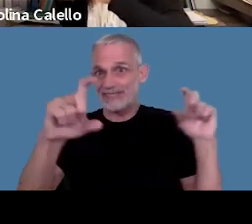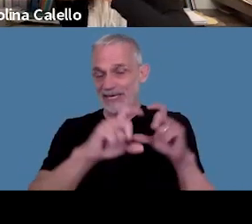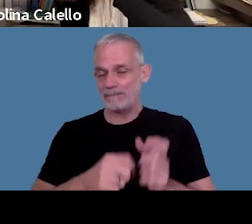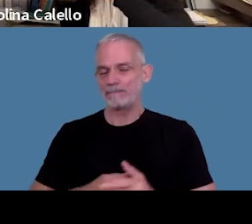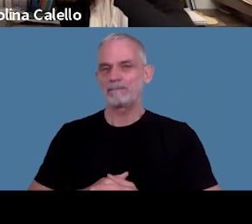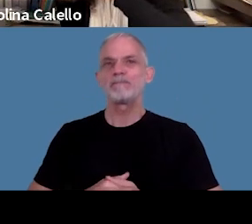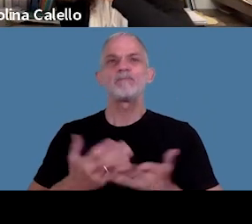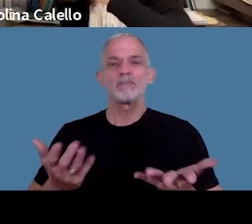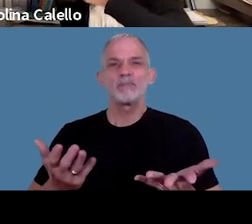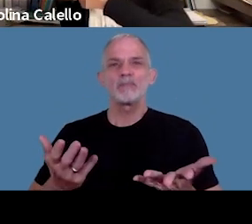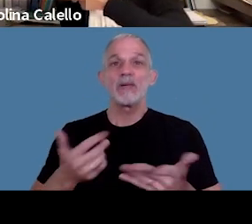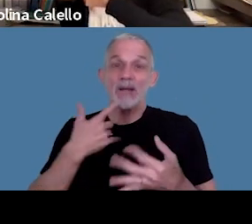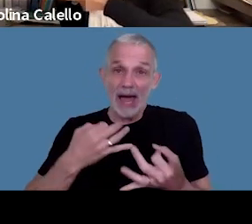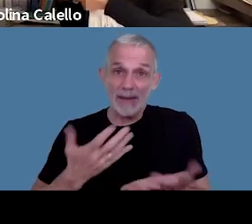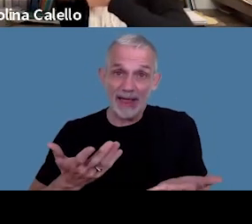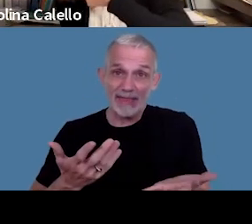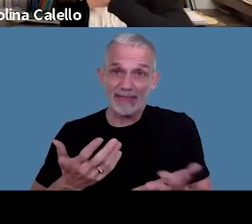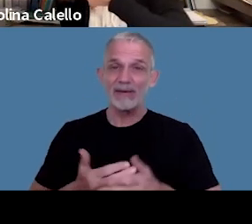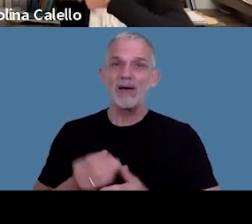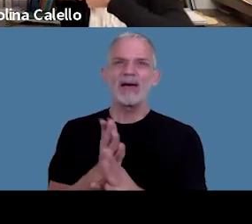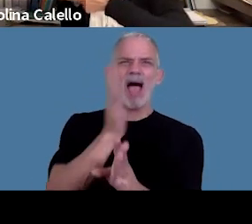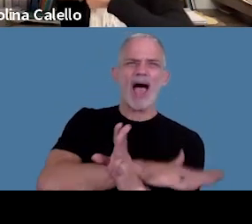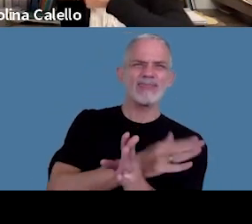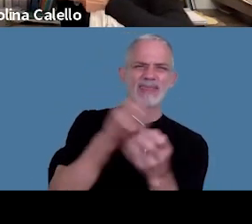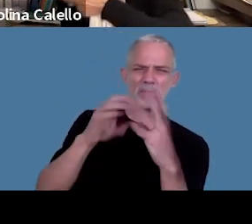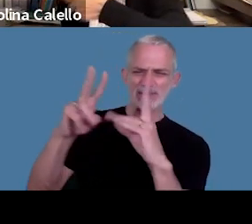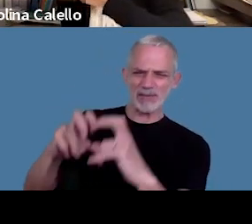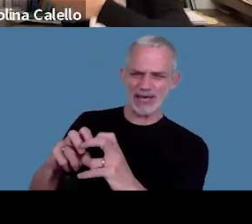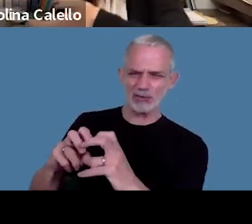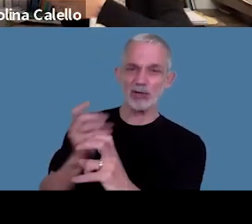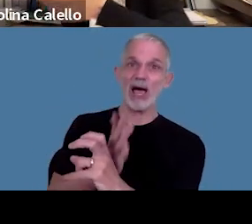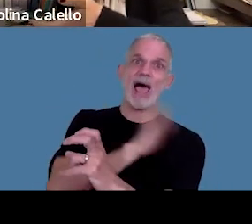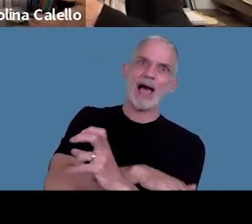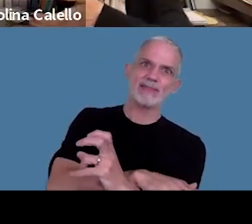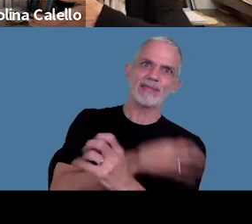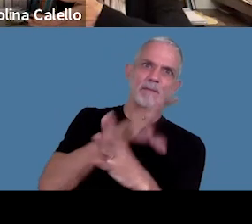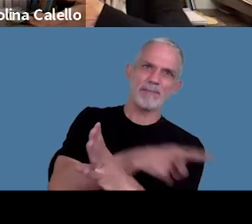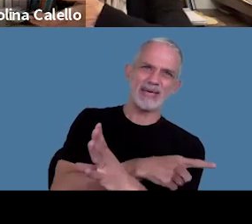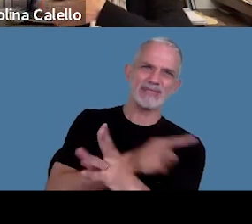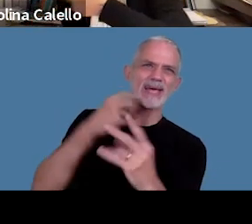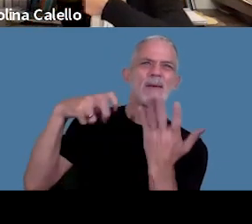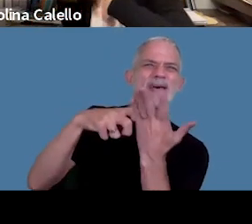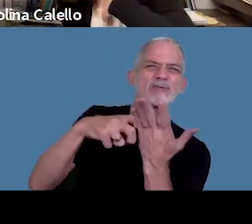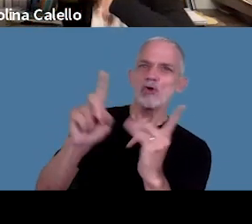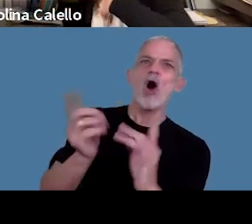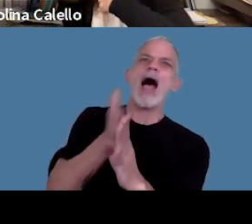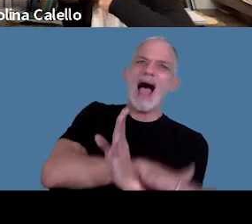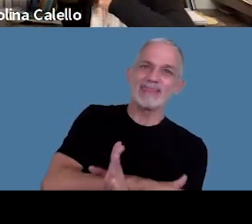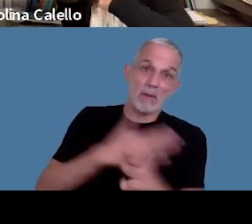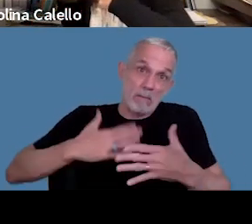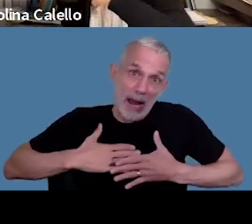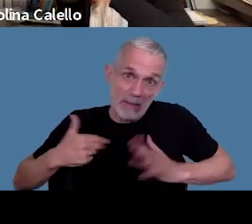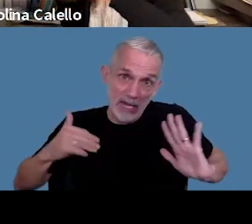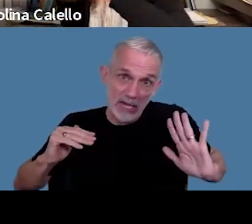la verdad es que previo al inicio del procedimiento es previo al inicio de la inspección para mí